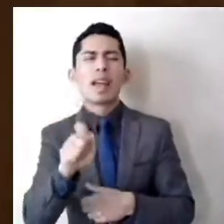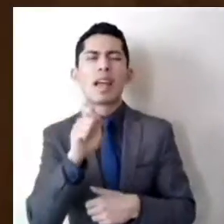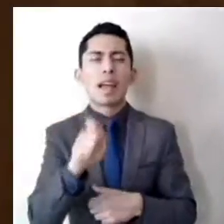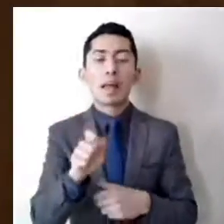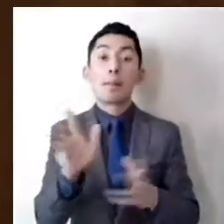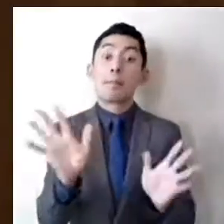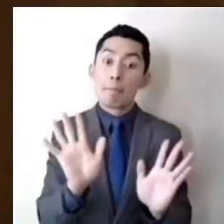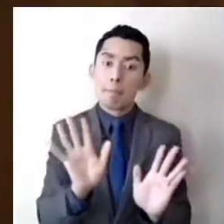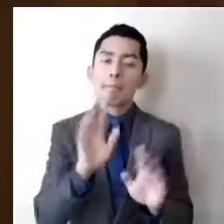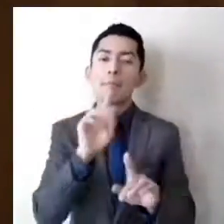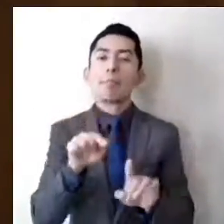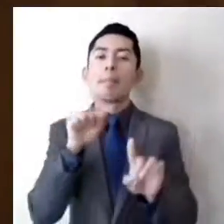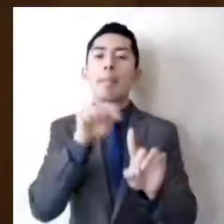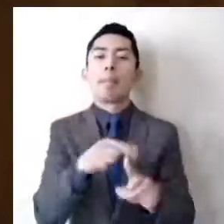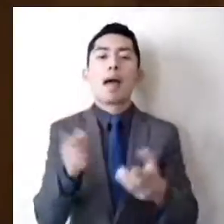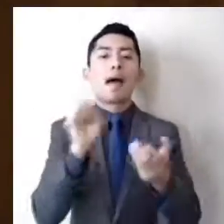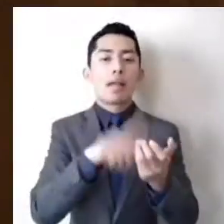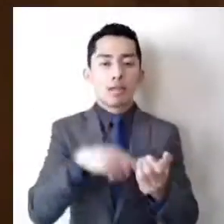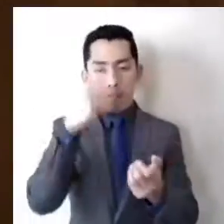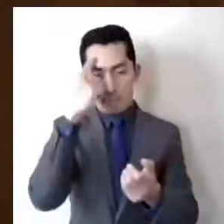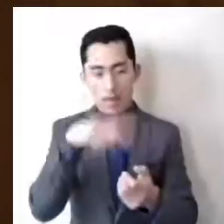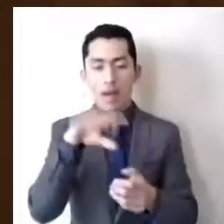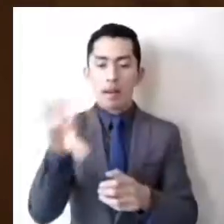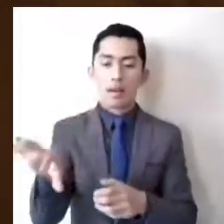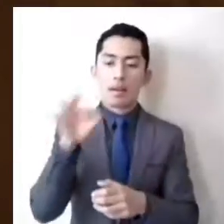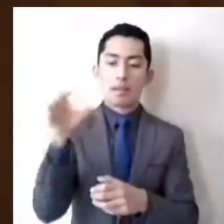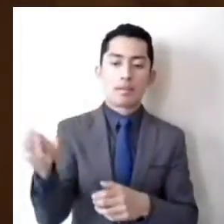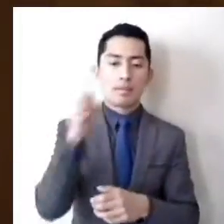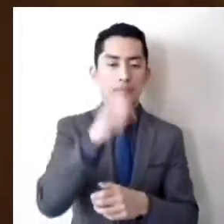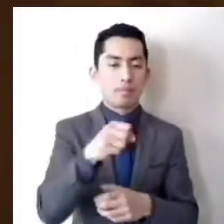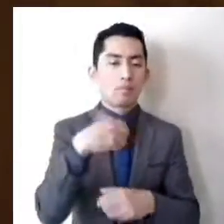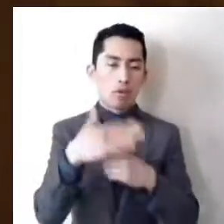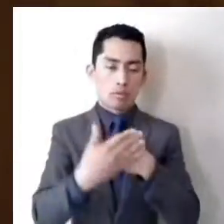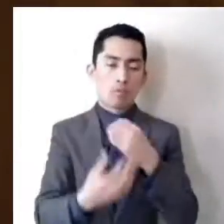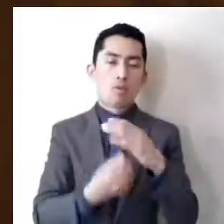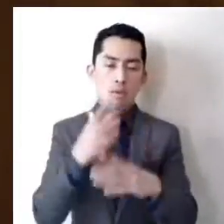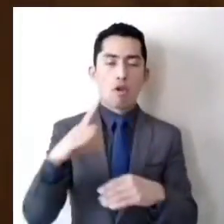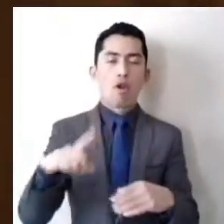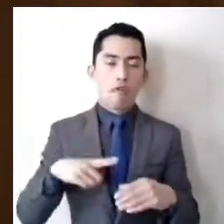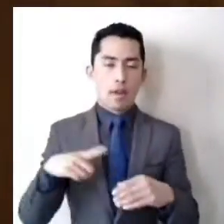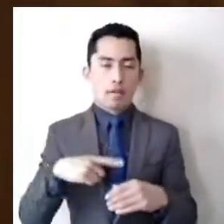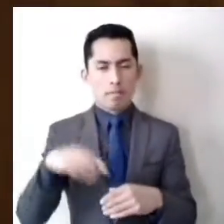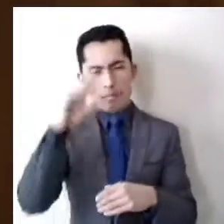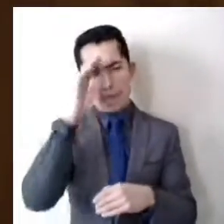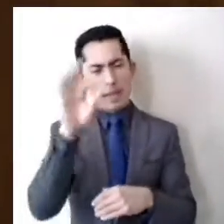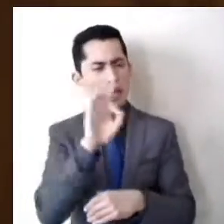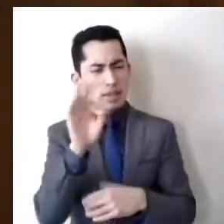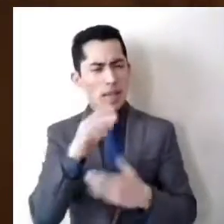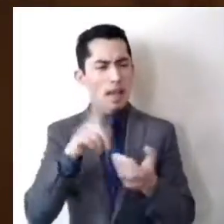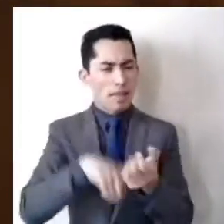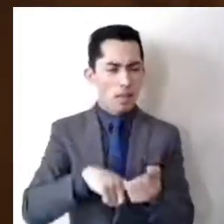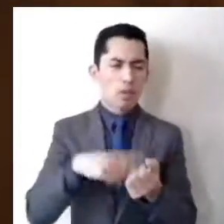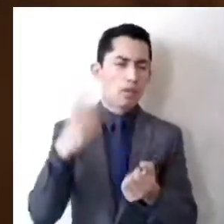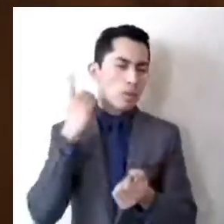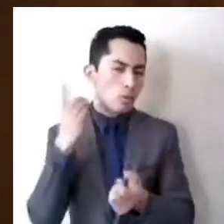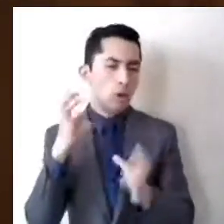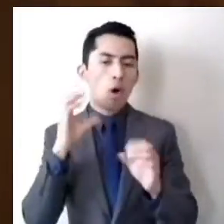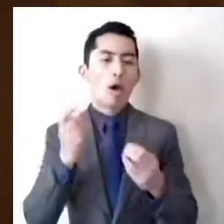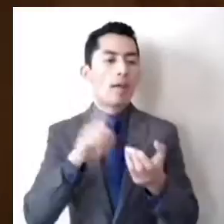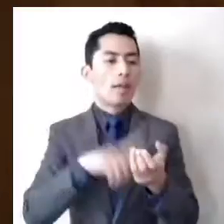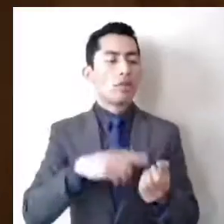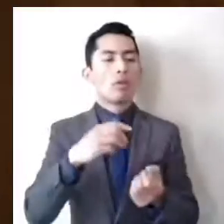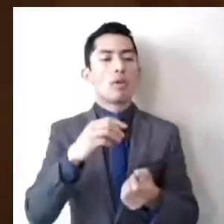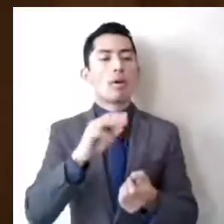de gobernador, por lo que se podría interpretar que para los diputados y ayuntamientos, la